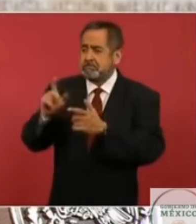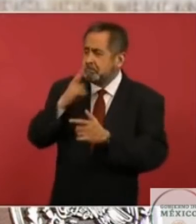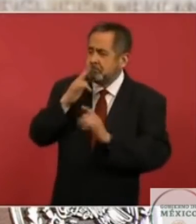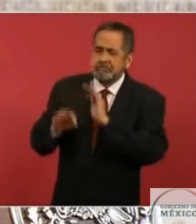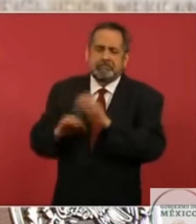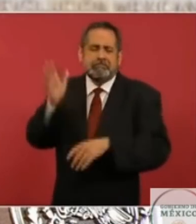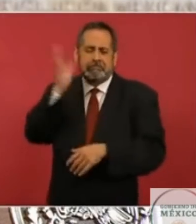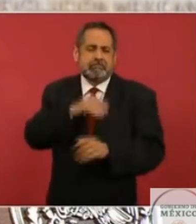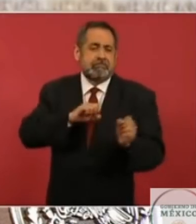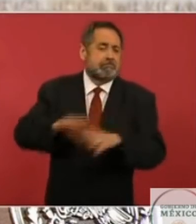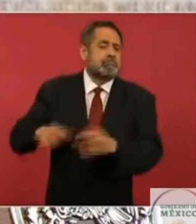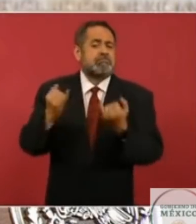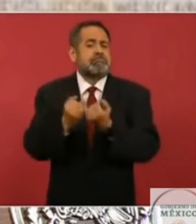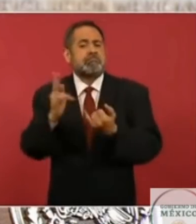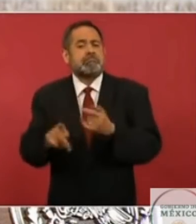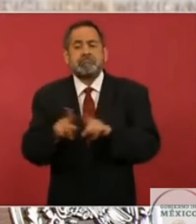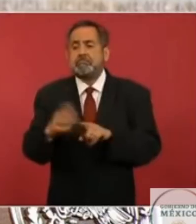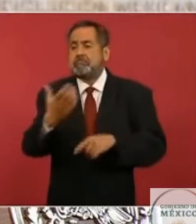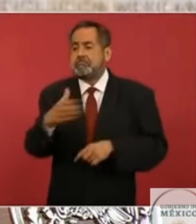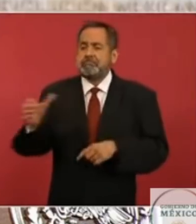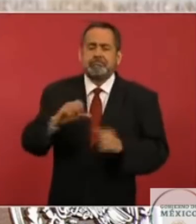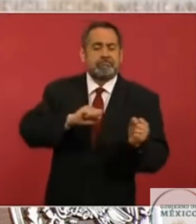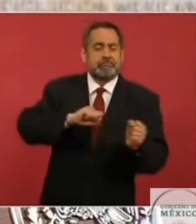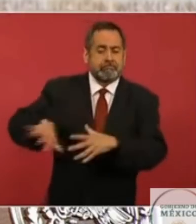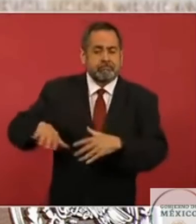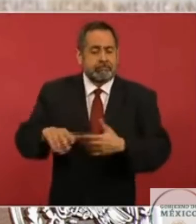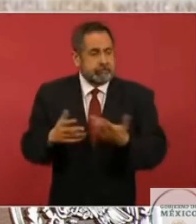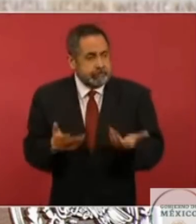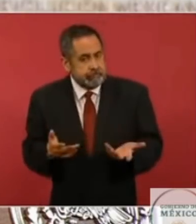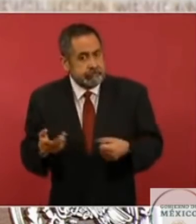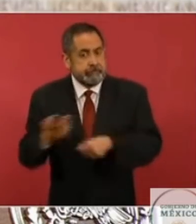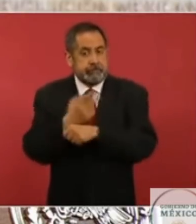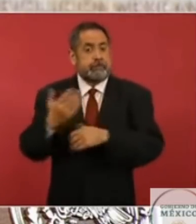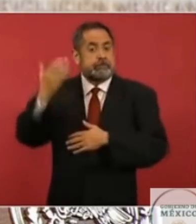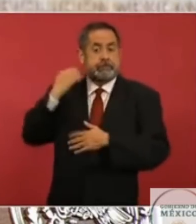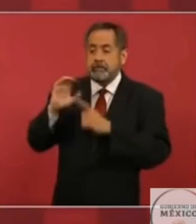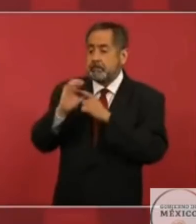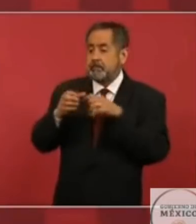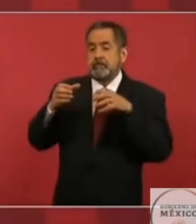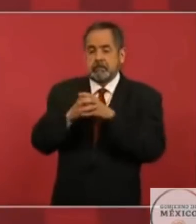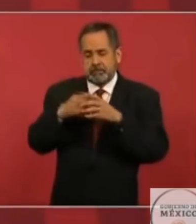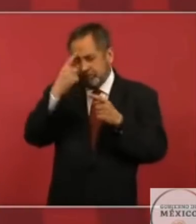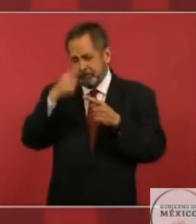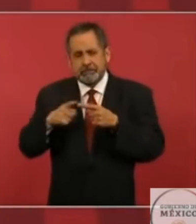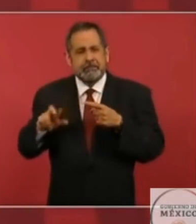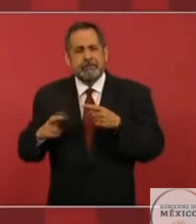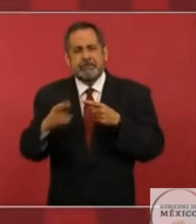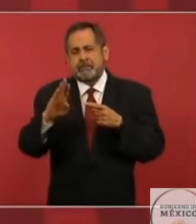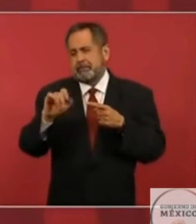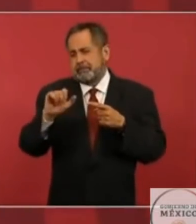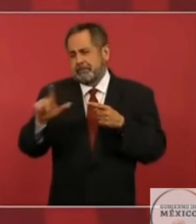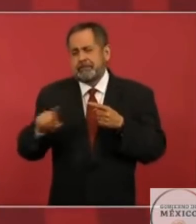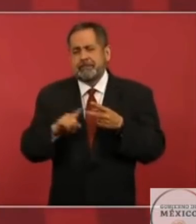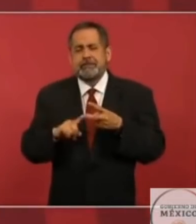campo y las comisiones del Balsas, del